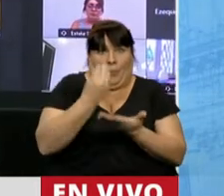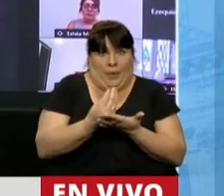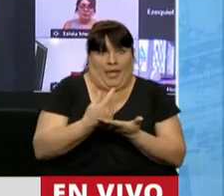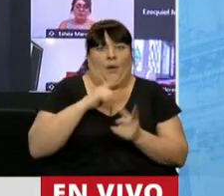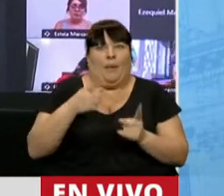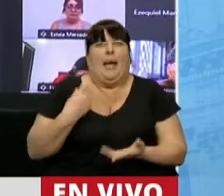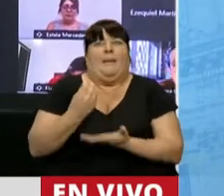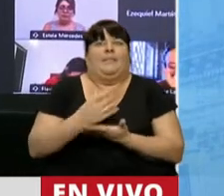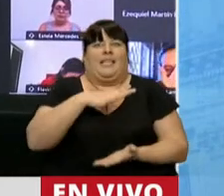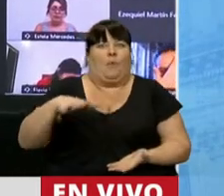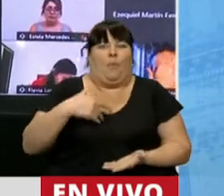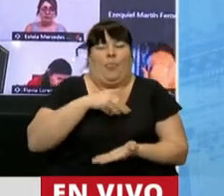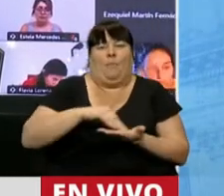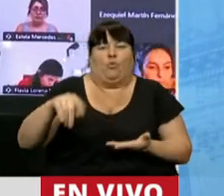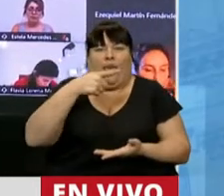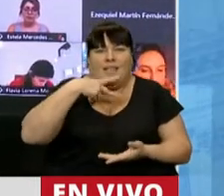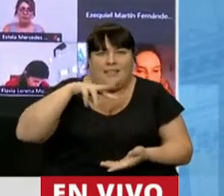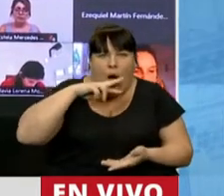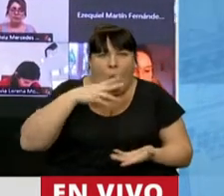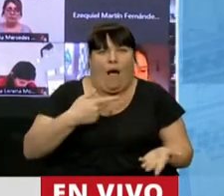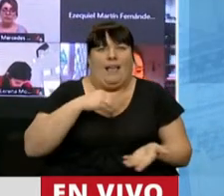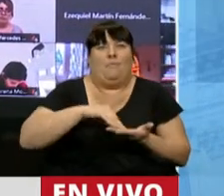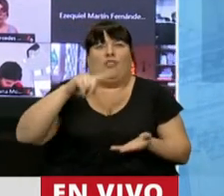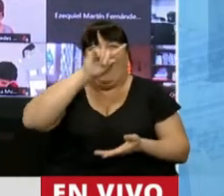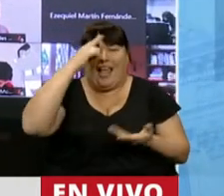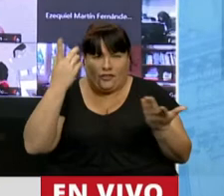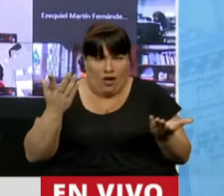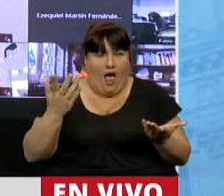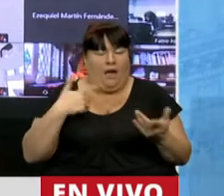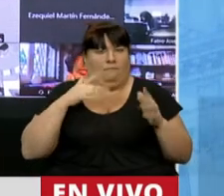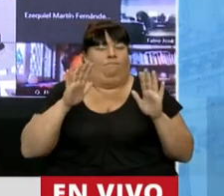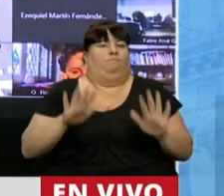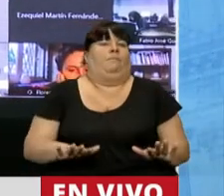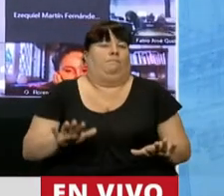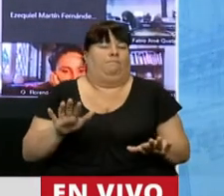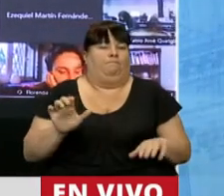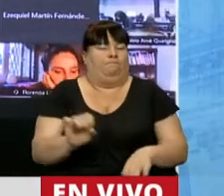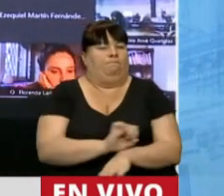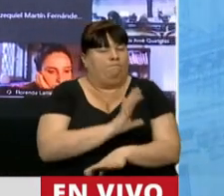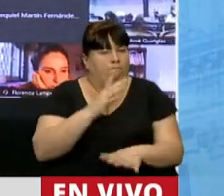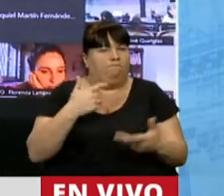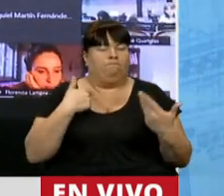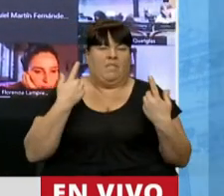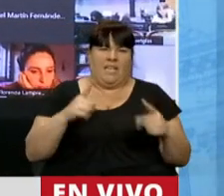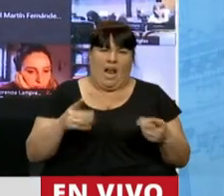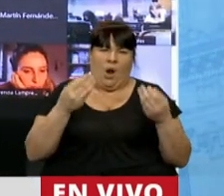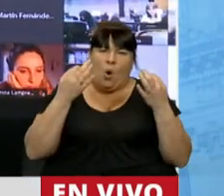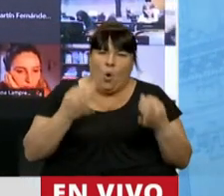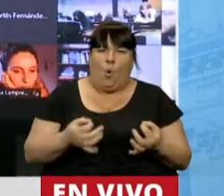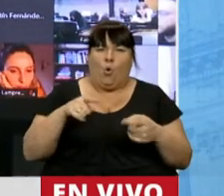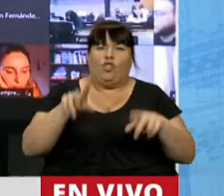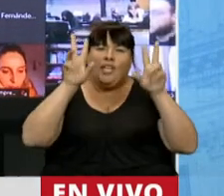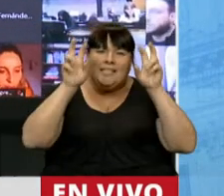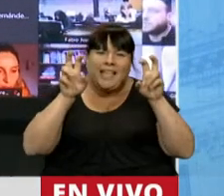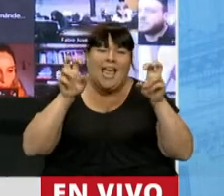representante del pueblo, como diputada nacional, nos ha conmovido y me llamaba la atención que justamente este